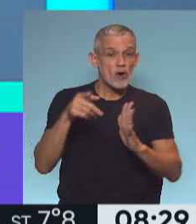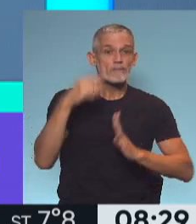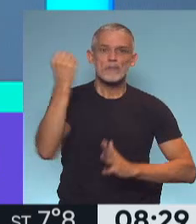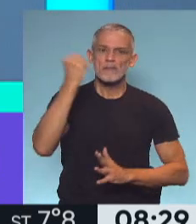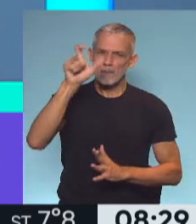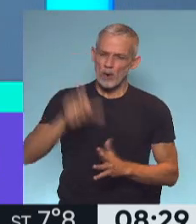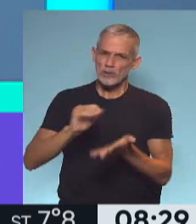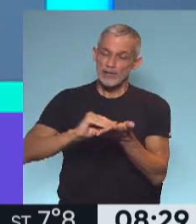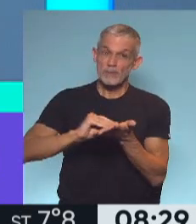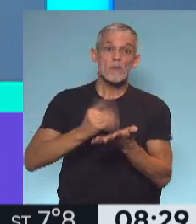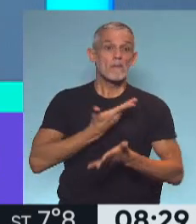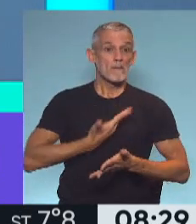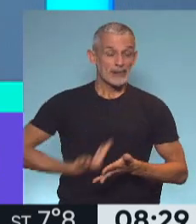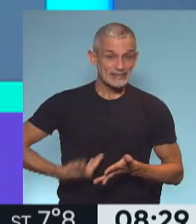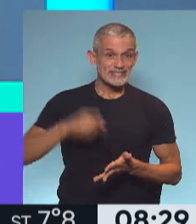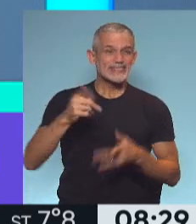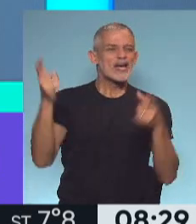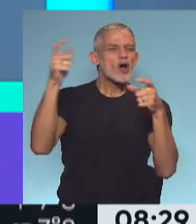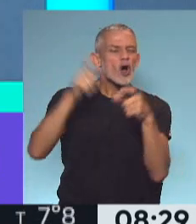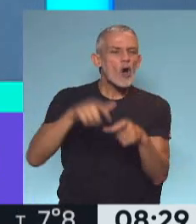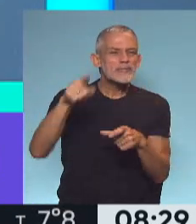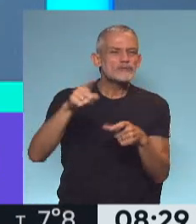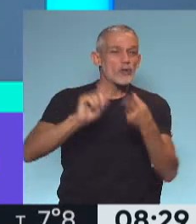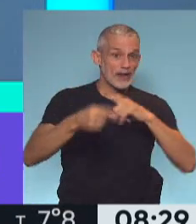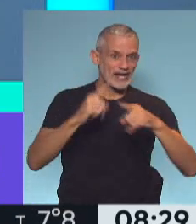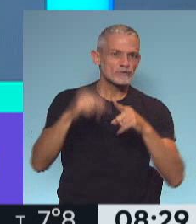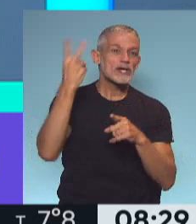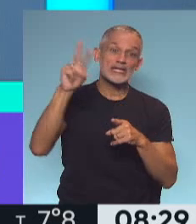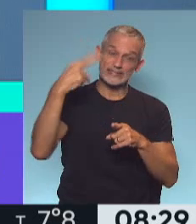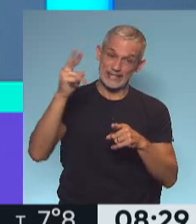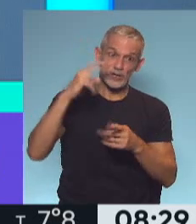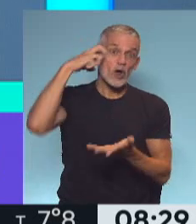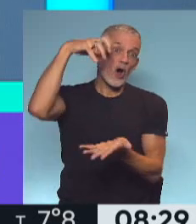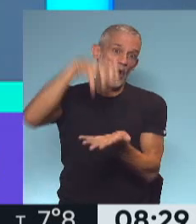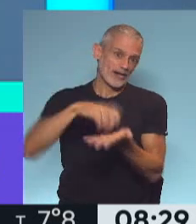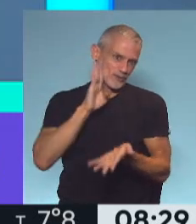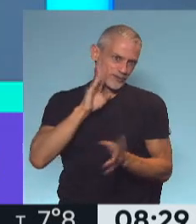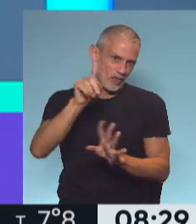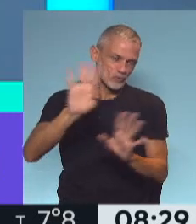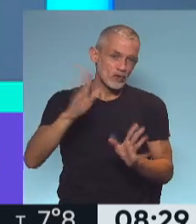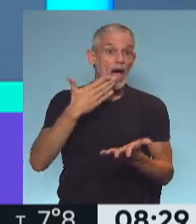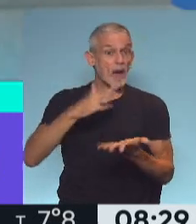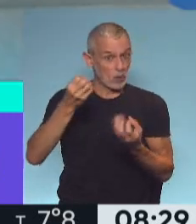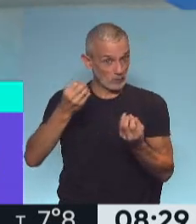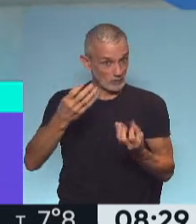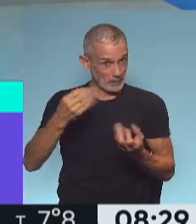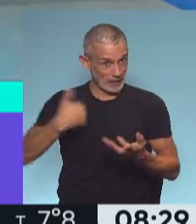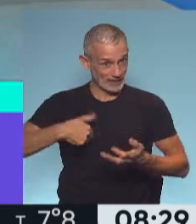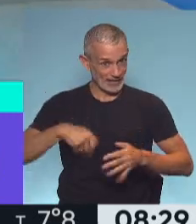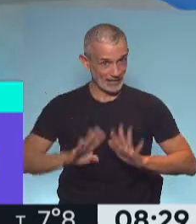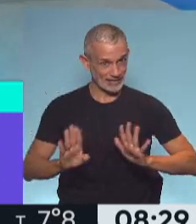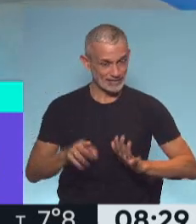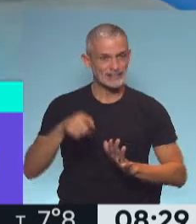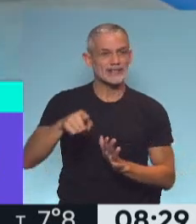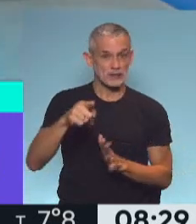porque es el presidente de la Comisión de Relaciones Exteriores del Congreso. ¿Habló bien de la Argentina? Habló bien, y